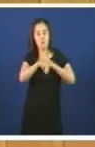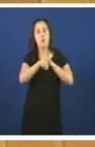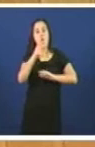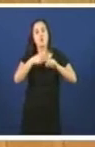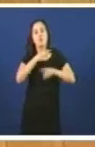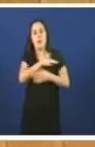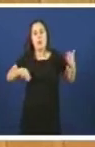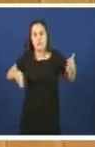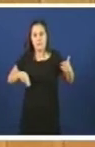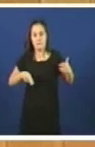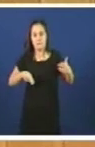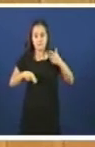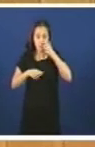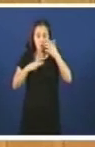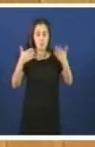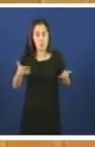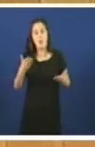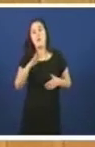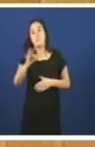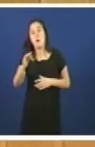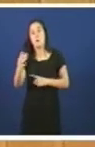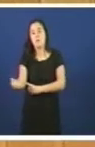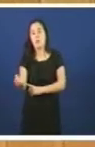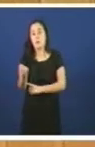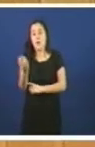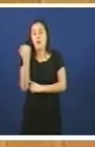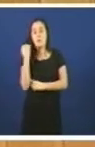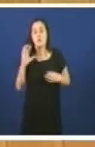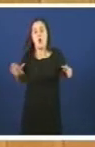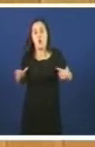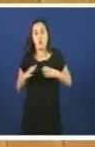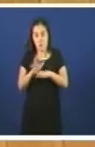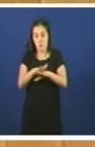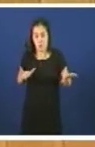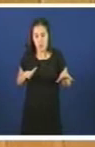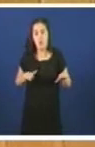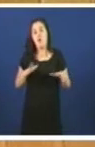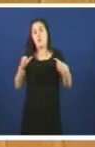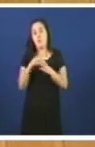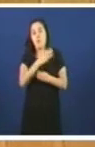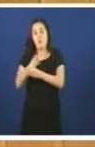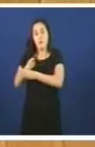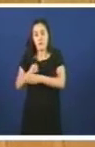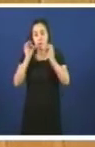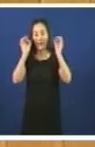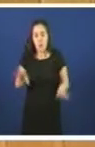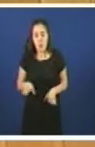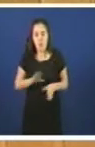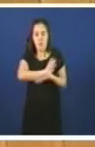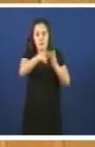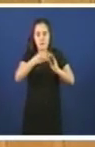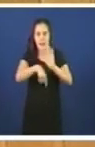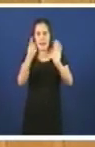xunta de Galicia e que apoia ao grupo mayoritario desta Cámara fundamentase como non pode ser doutro seito na legislación vicente.